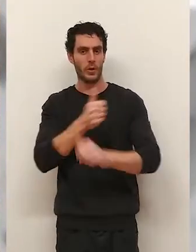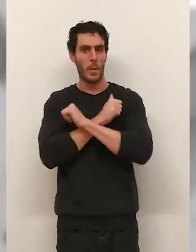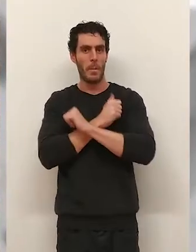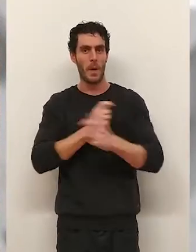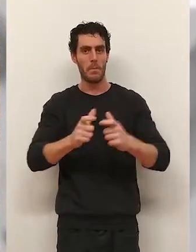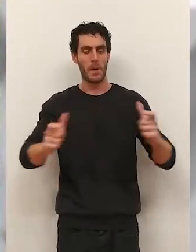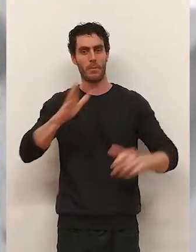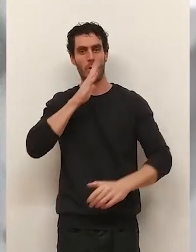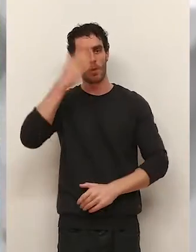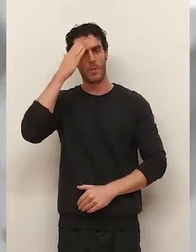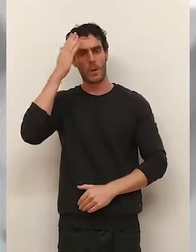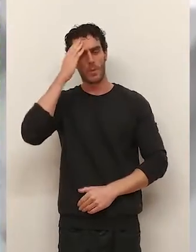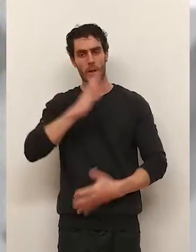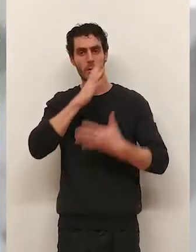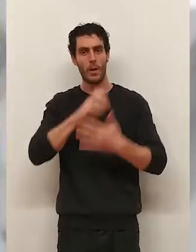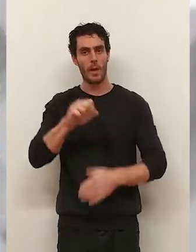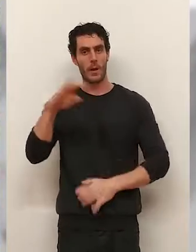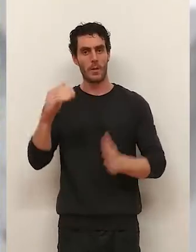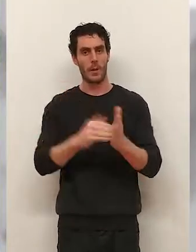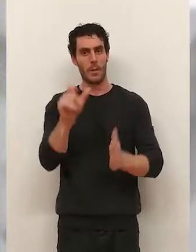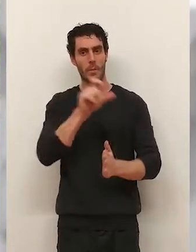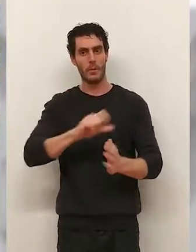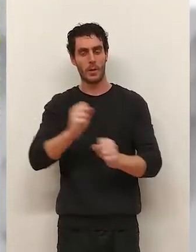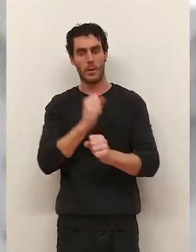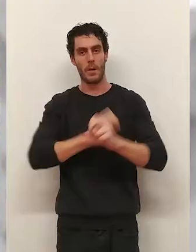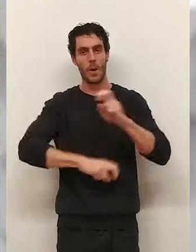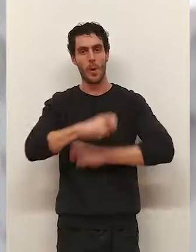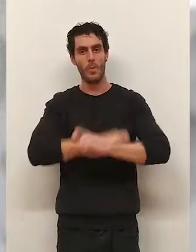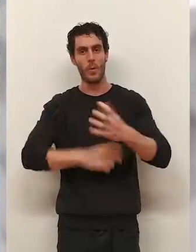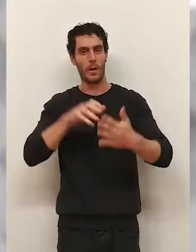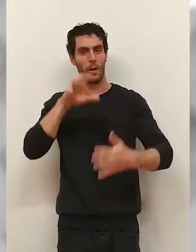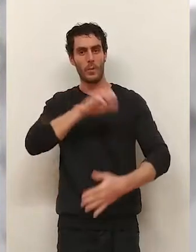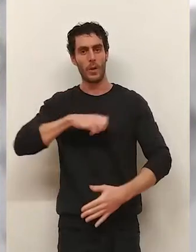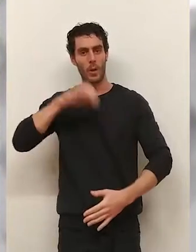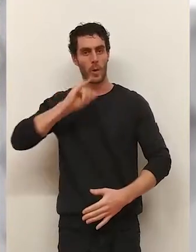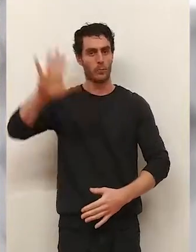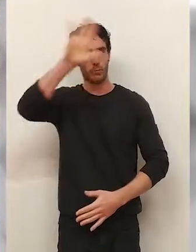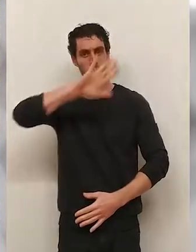este aumento del paro en La Rioja. En la actualidad, 14.000 personas buscan un trabajo en la comunidad.